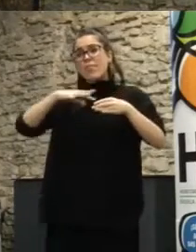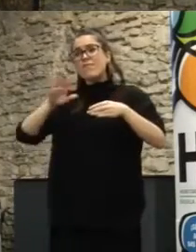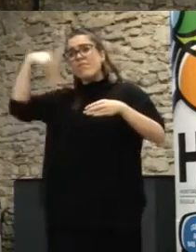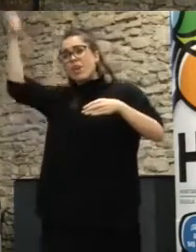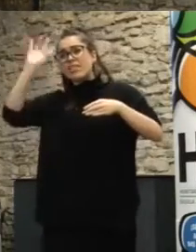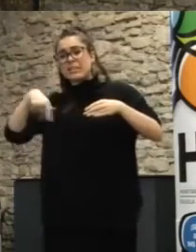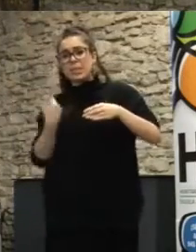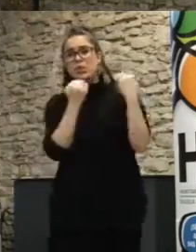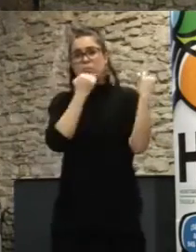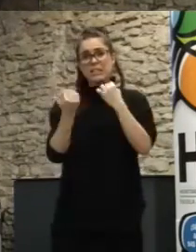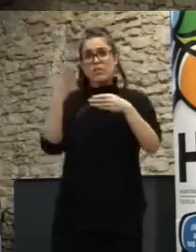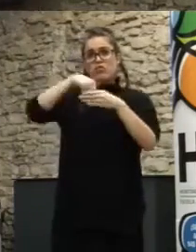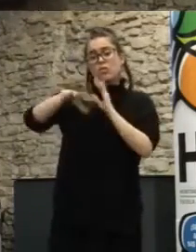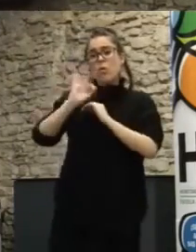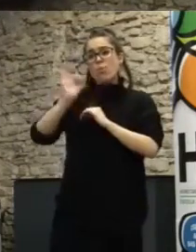de diferentes áreas